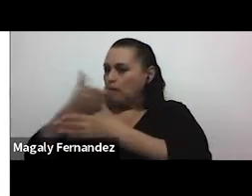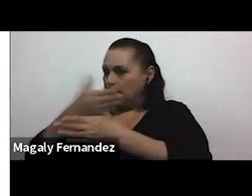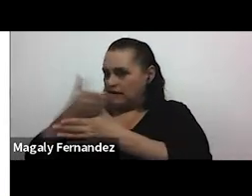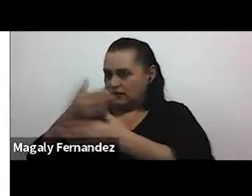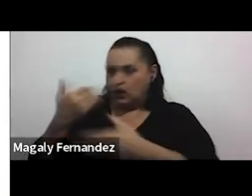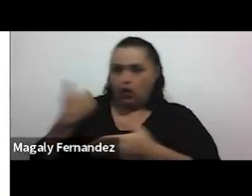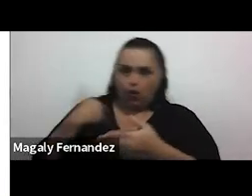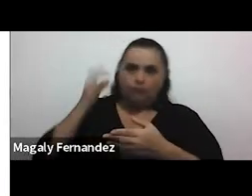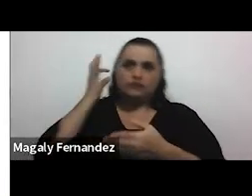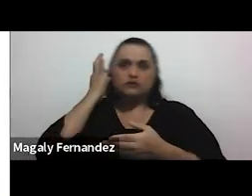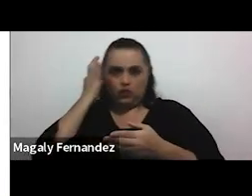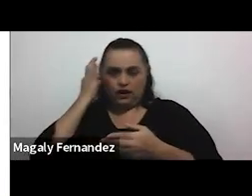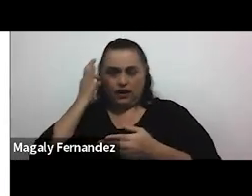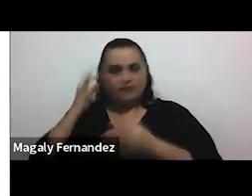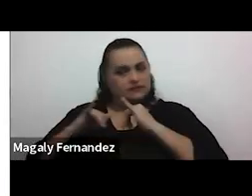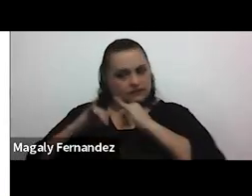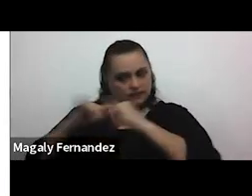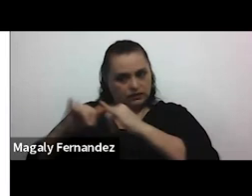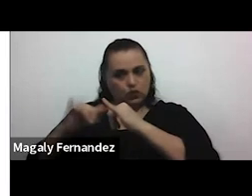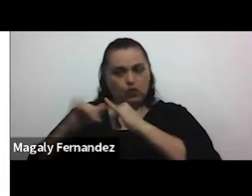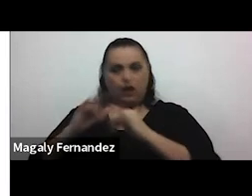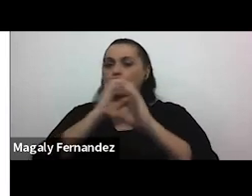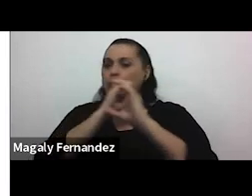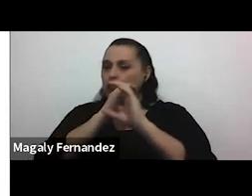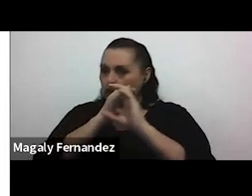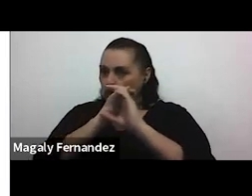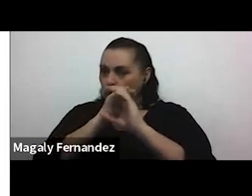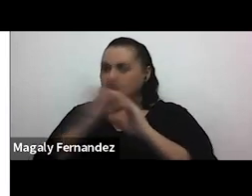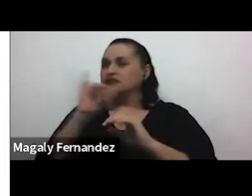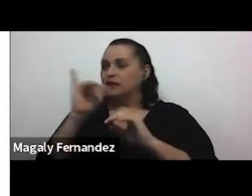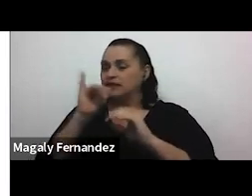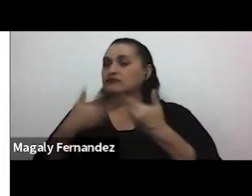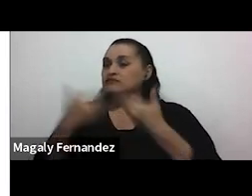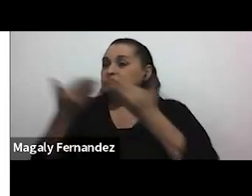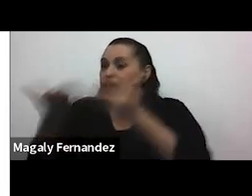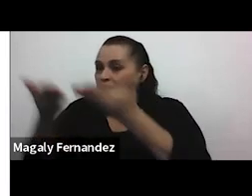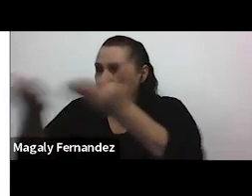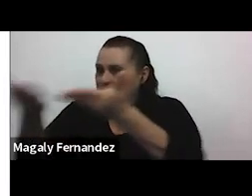en hombres como en mujeres deben ser cuidadores y también receptores de cuidado.